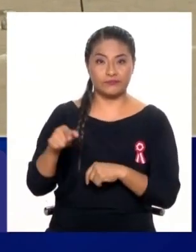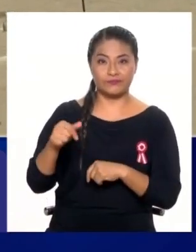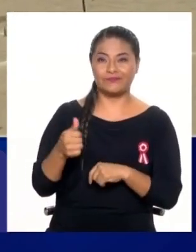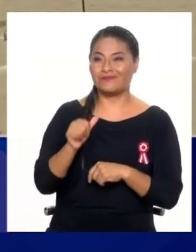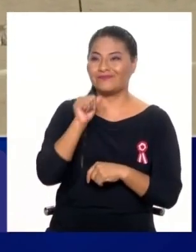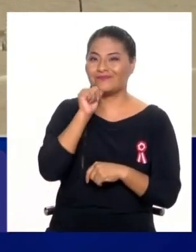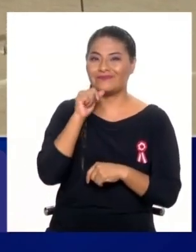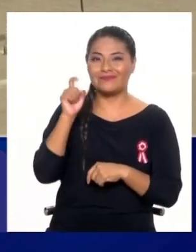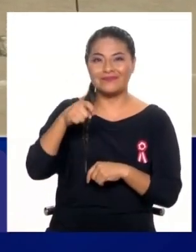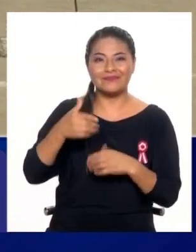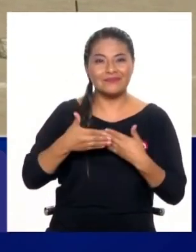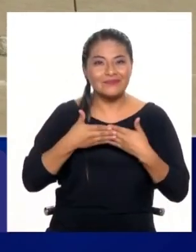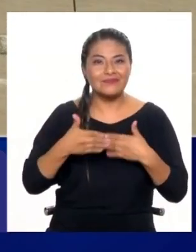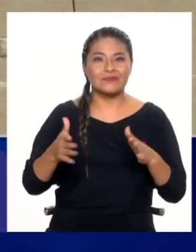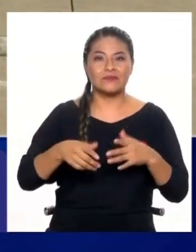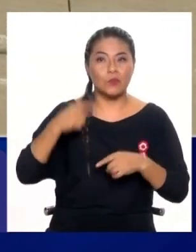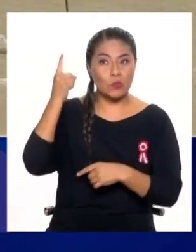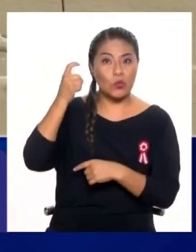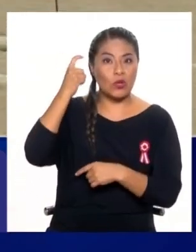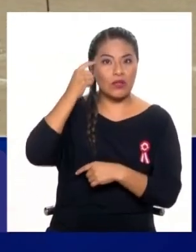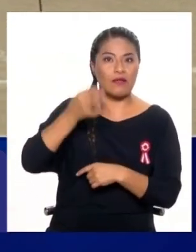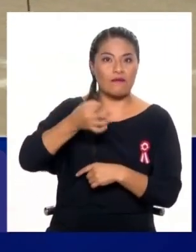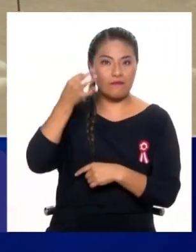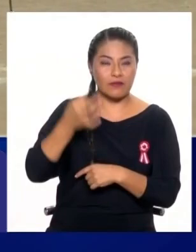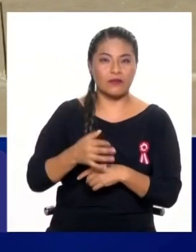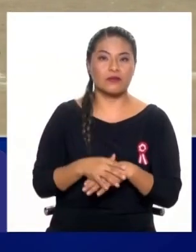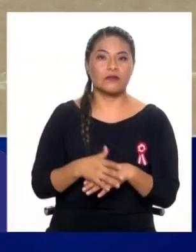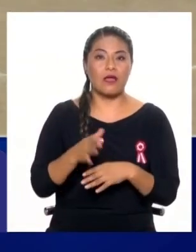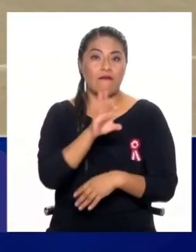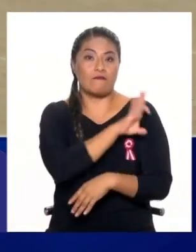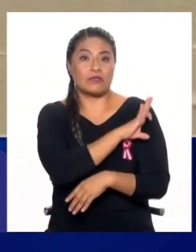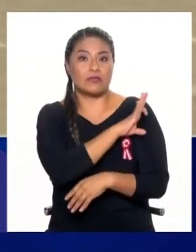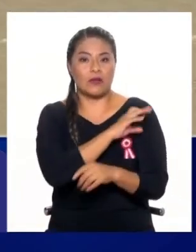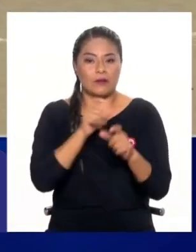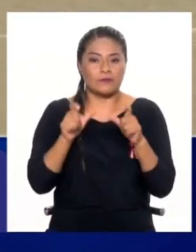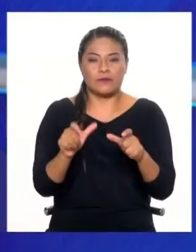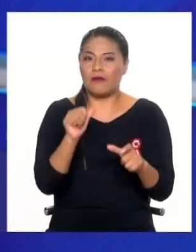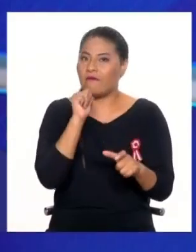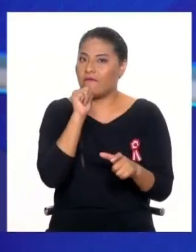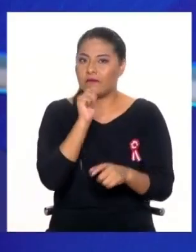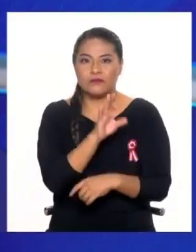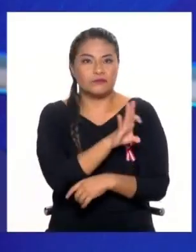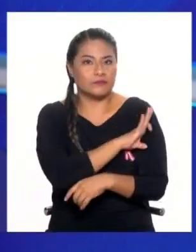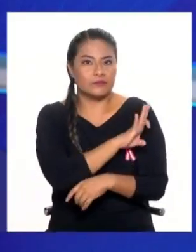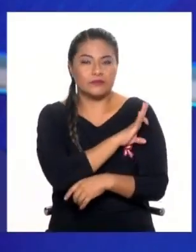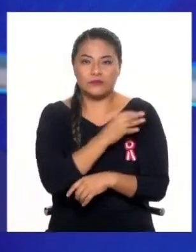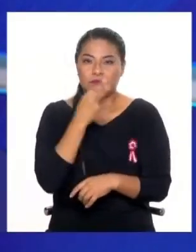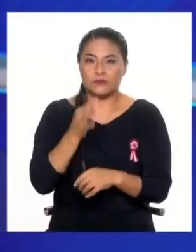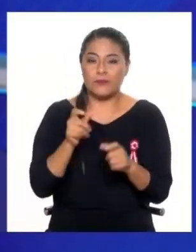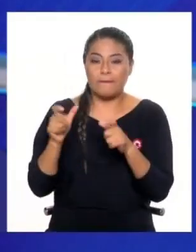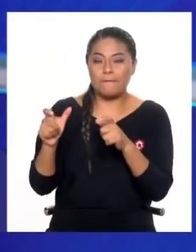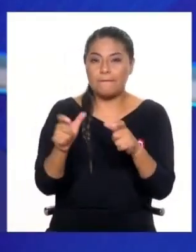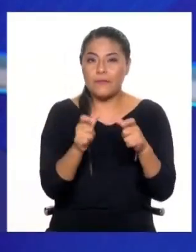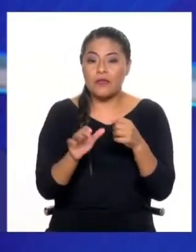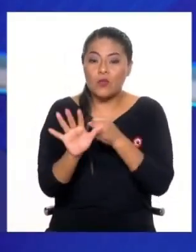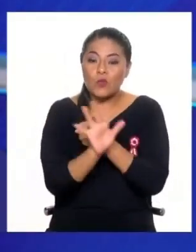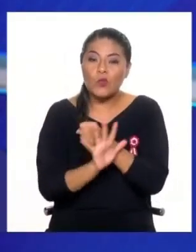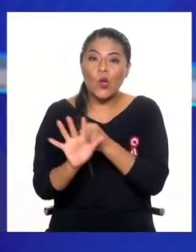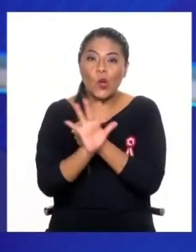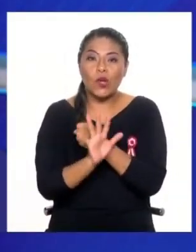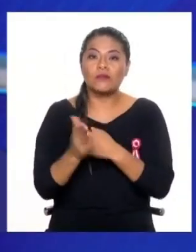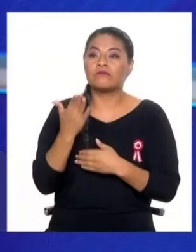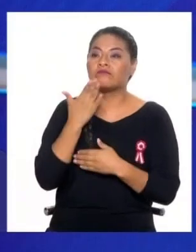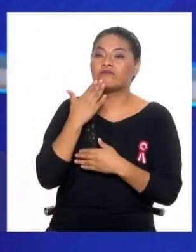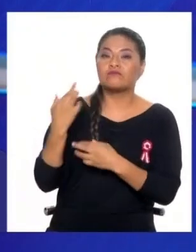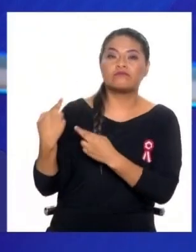de una dirección en las políticas públicas, incapacidad de fiscalizar, que eso te iba a decir, fiscalizar, de vigilar y de proteger, ¿quiénes